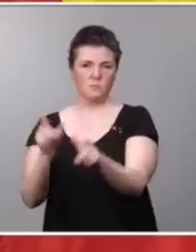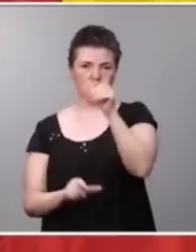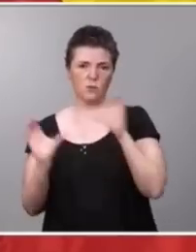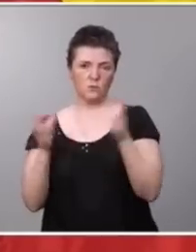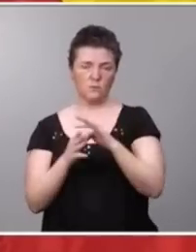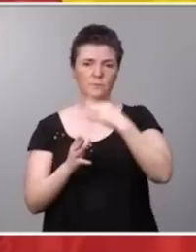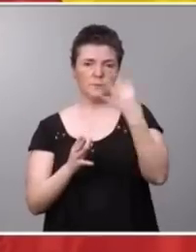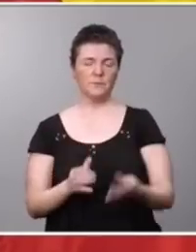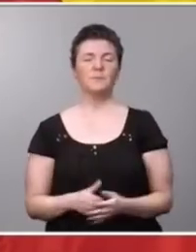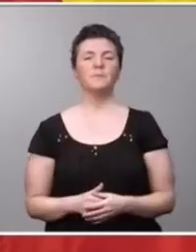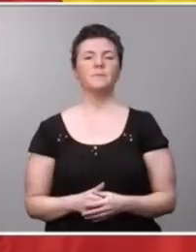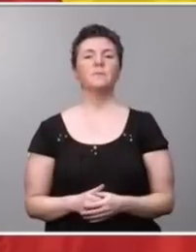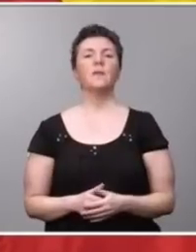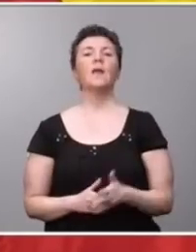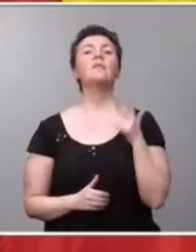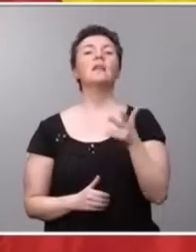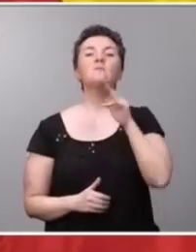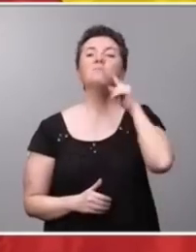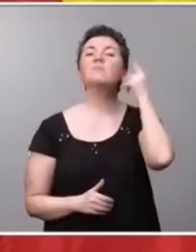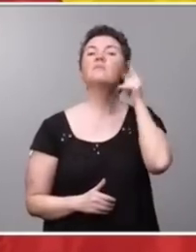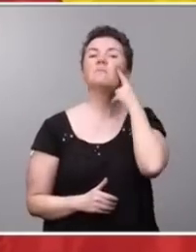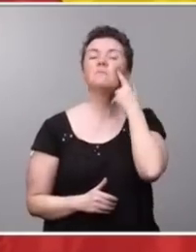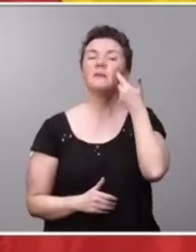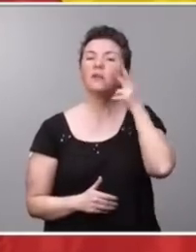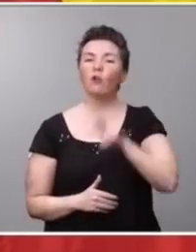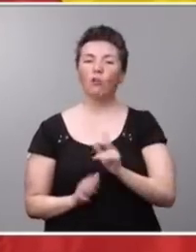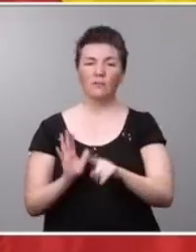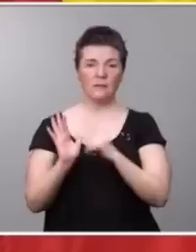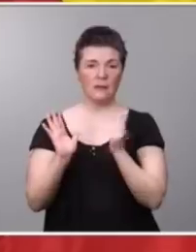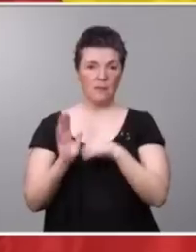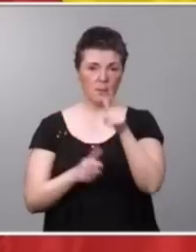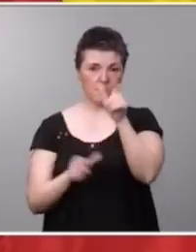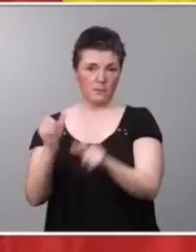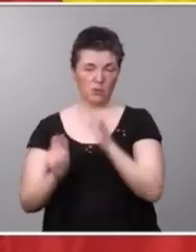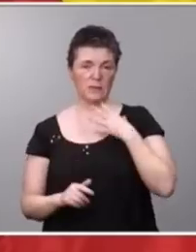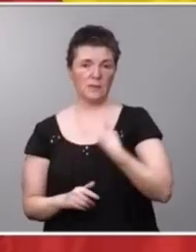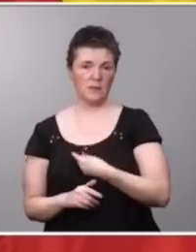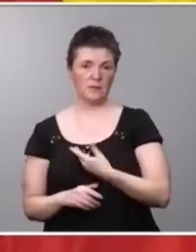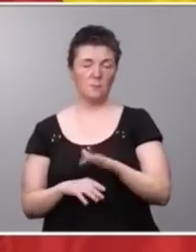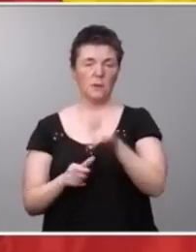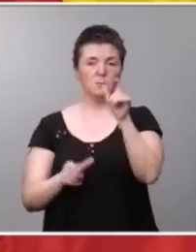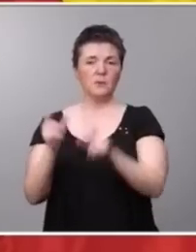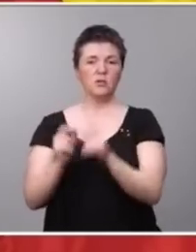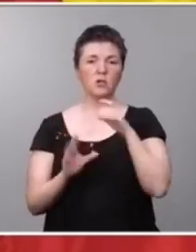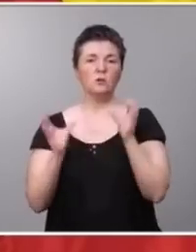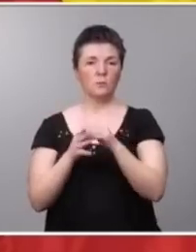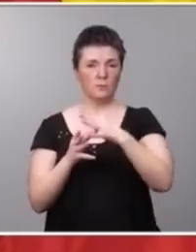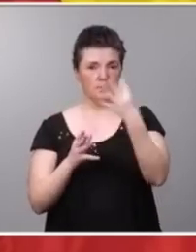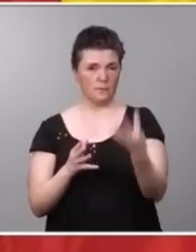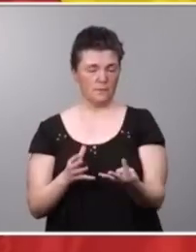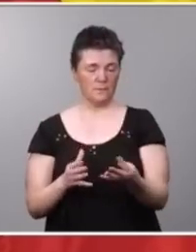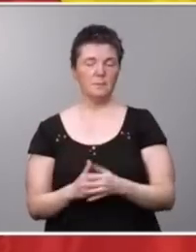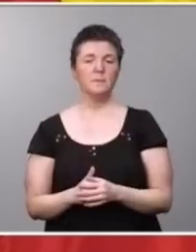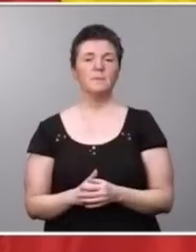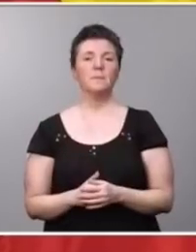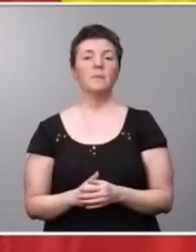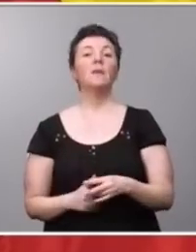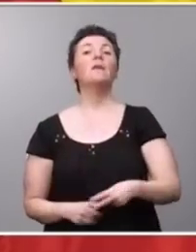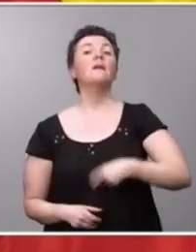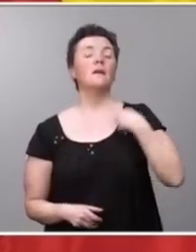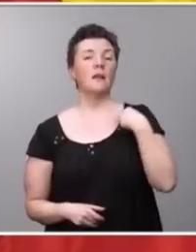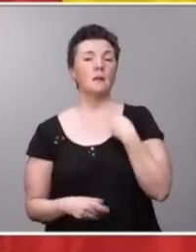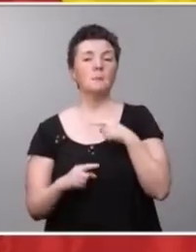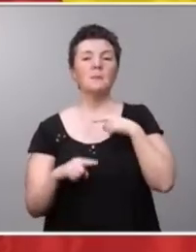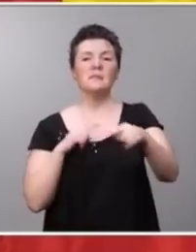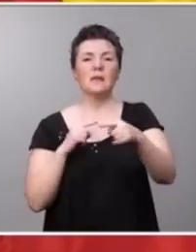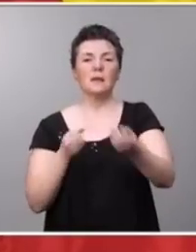¿Qué derechos reconoce esta ley para las personas trans, para las personas LGTBI? Y, en general, ¿qué mensaje manda el